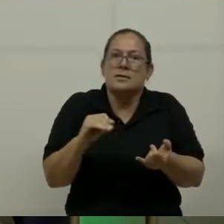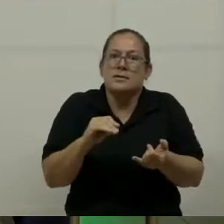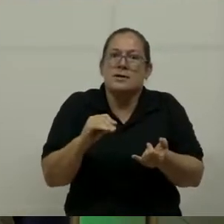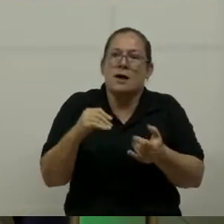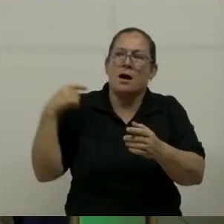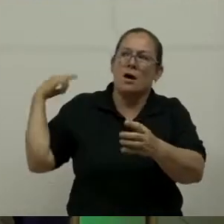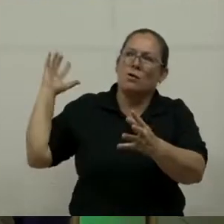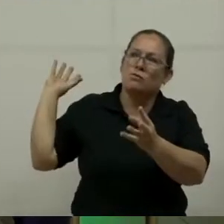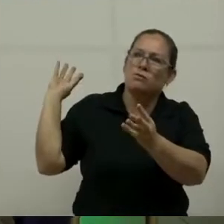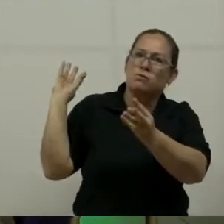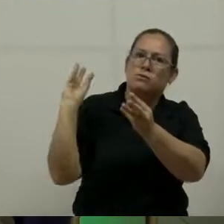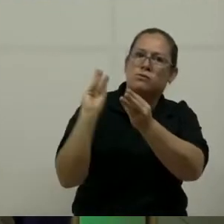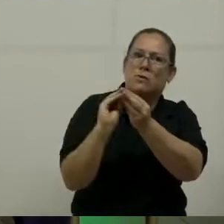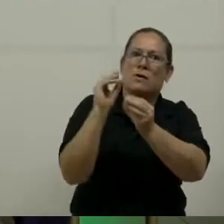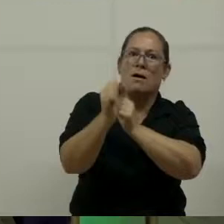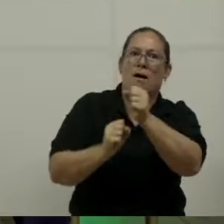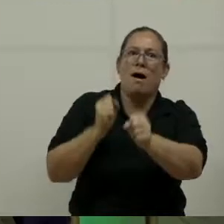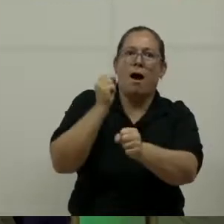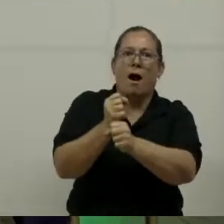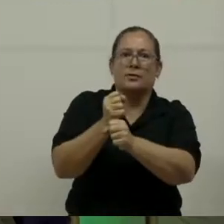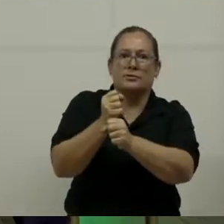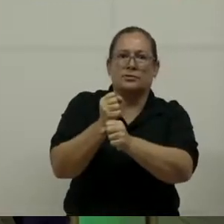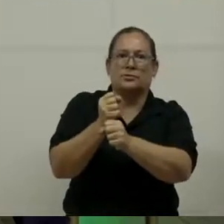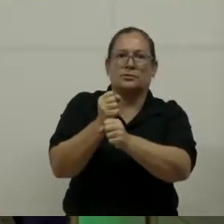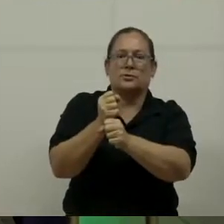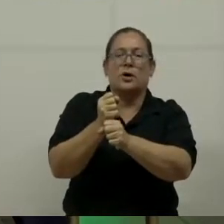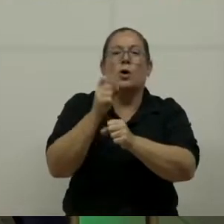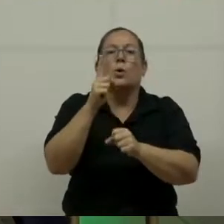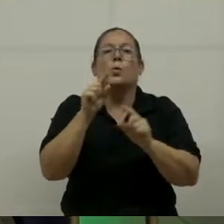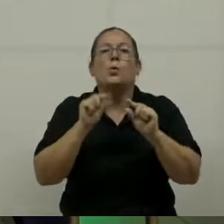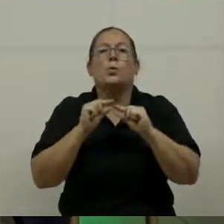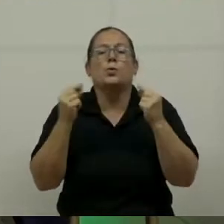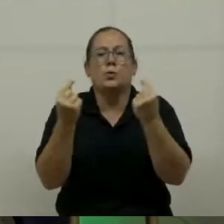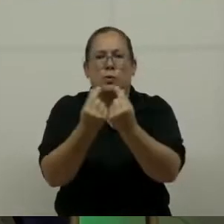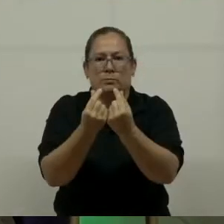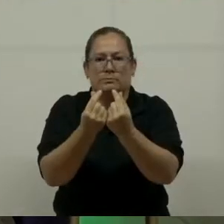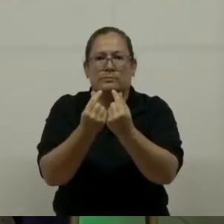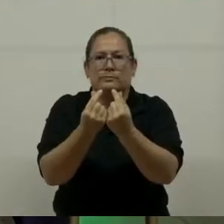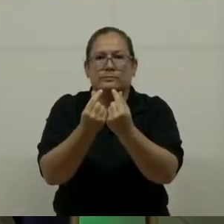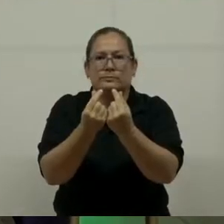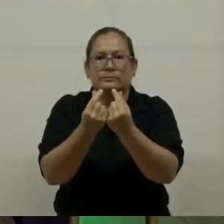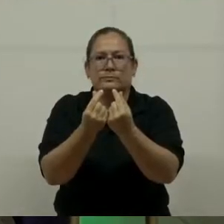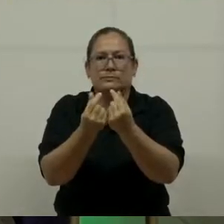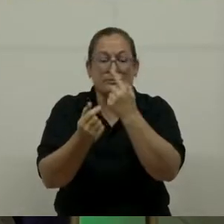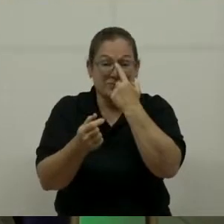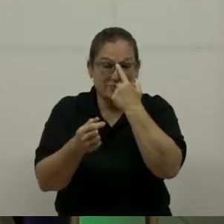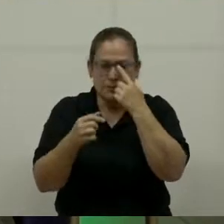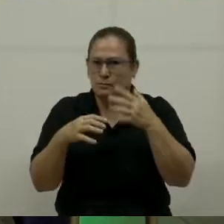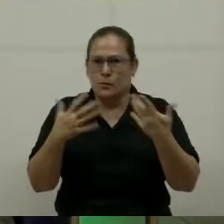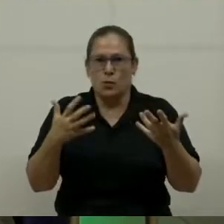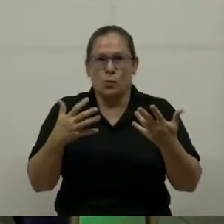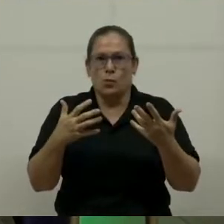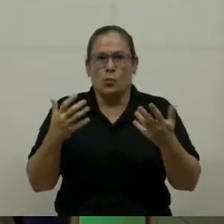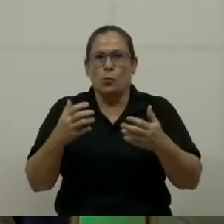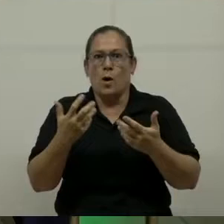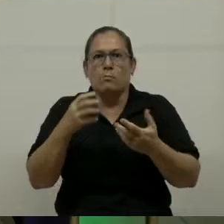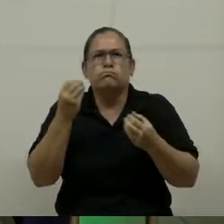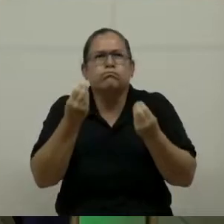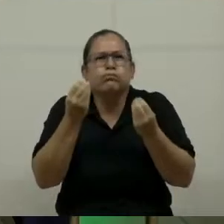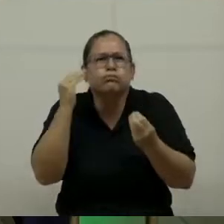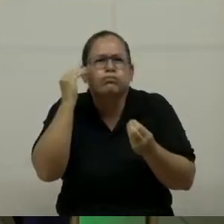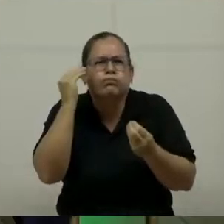a través de los años. Conformamos un grupo increíble, con enorme